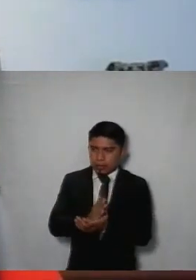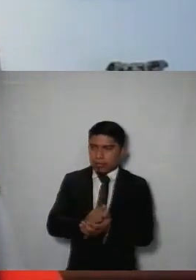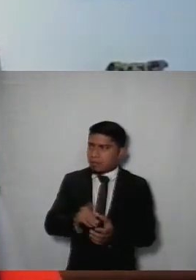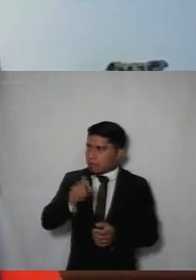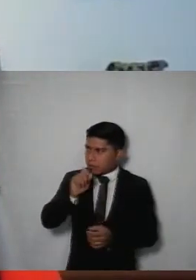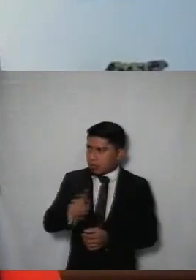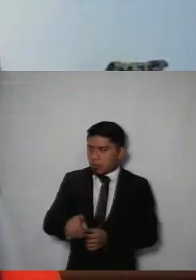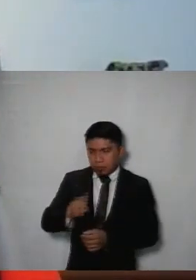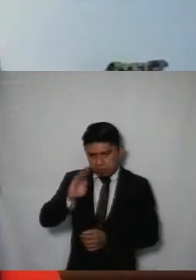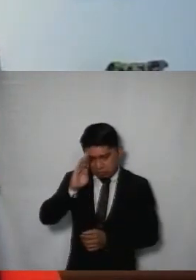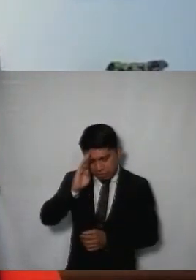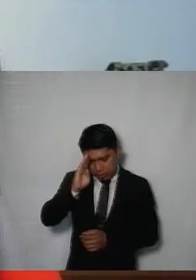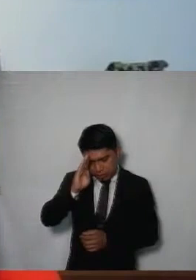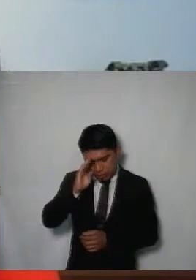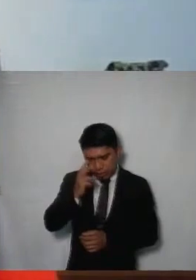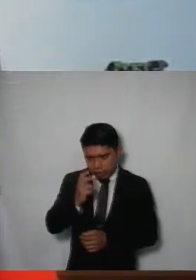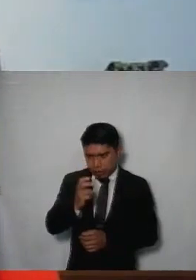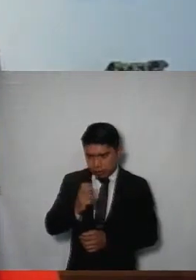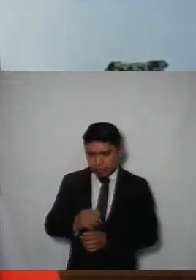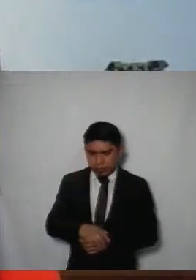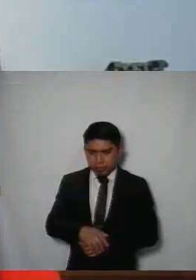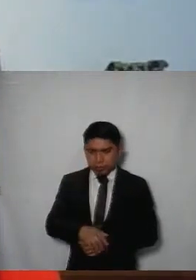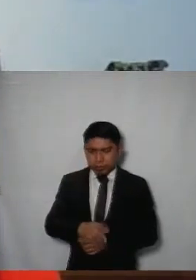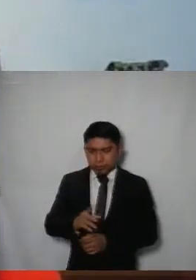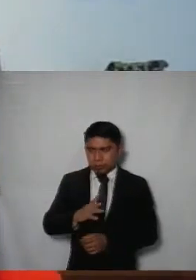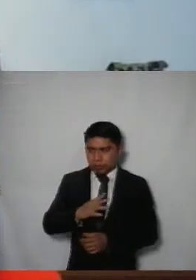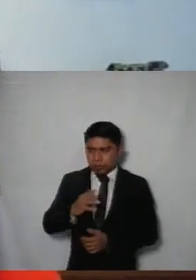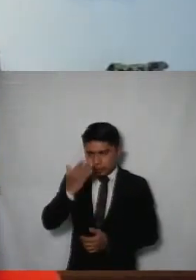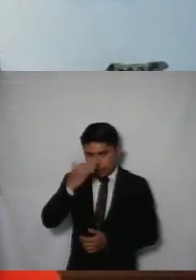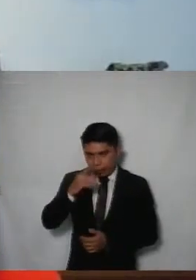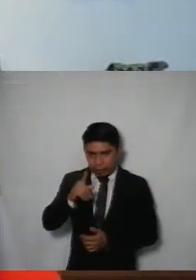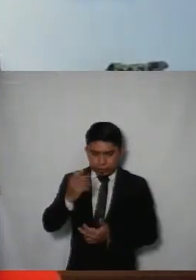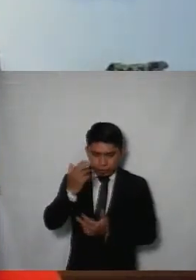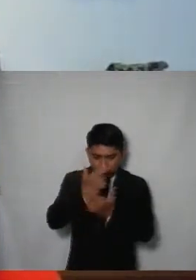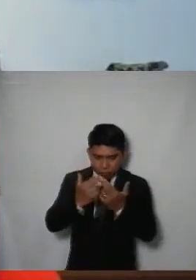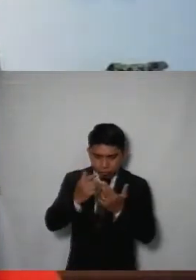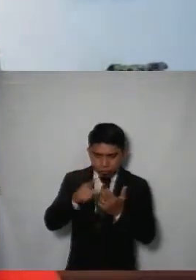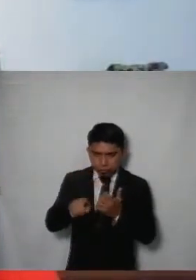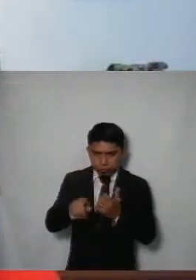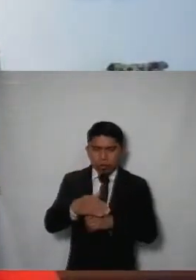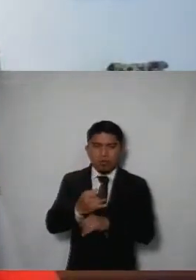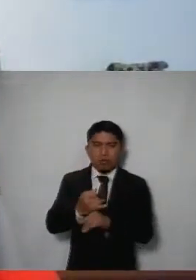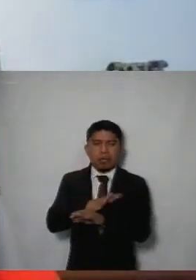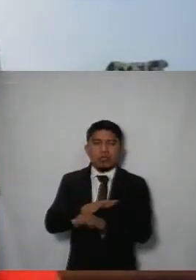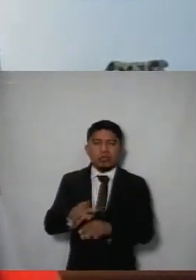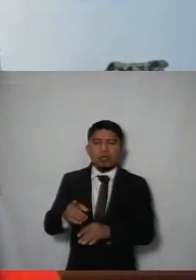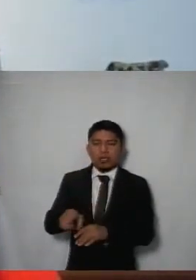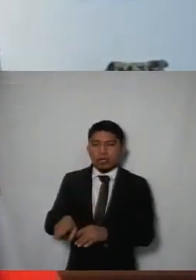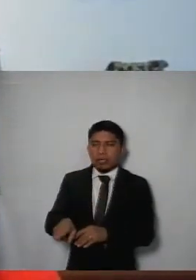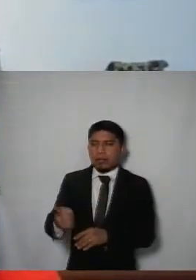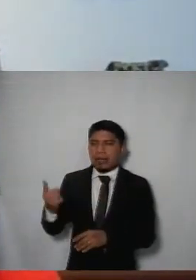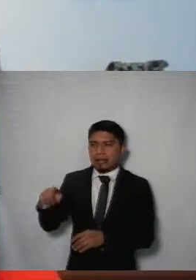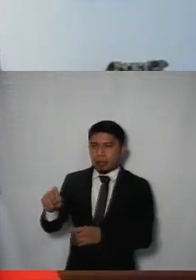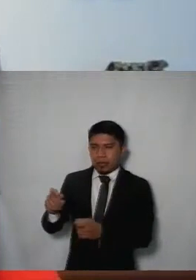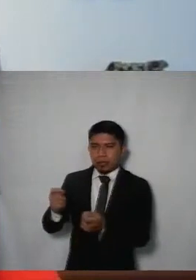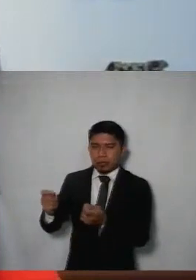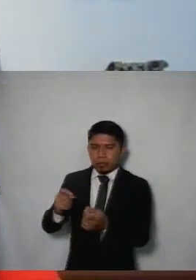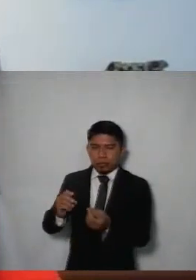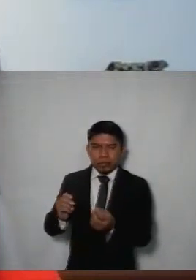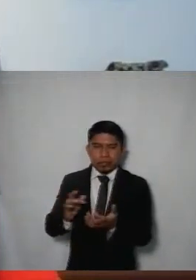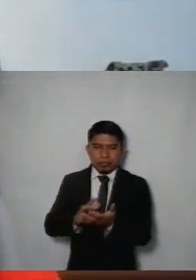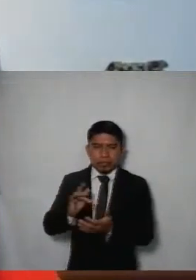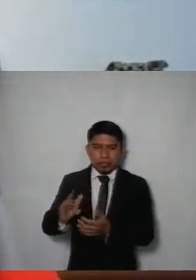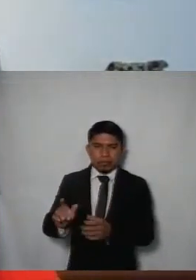así que consideraría que el sentido de estos recursos habría de ser un sobreseguimiento por quedar sin materia y dar vista